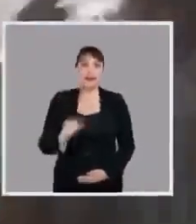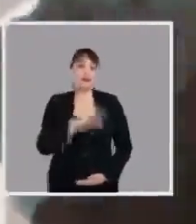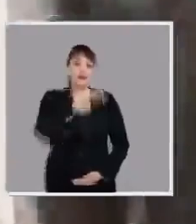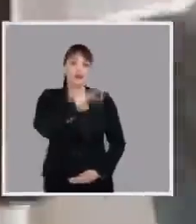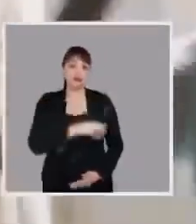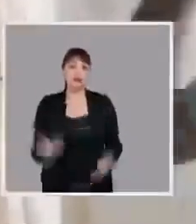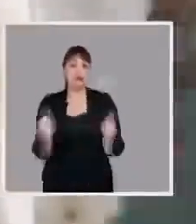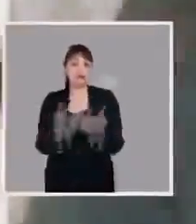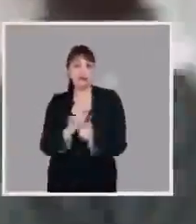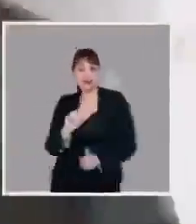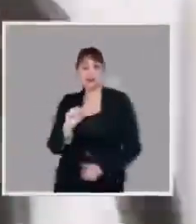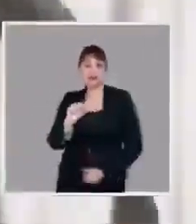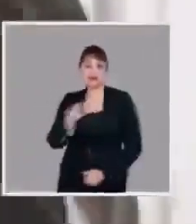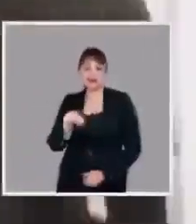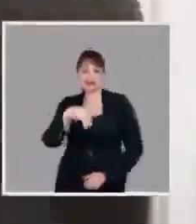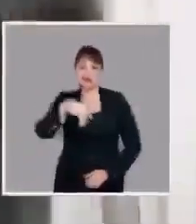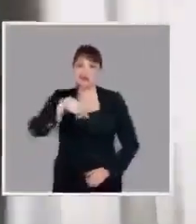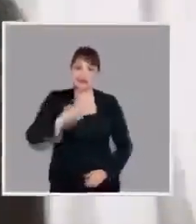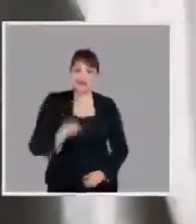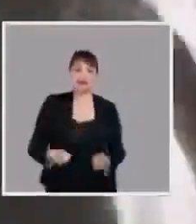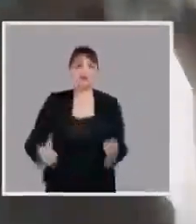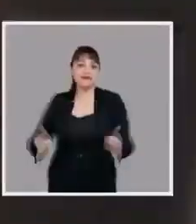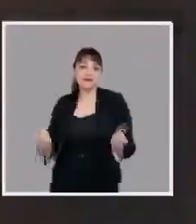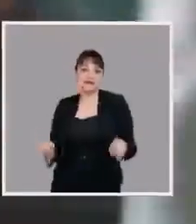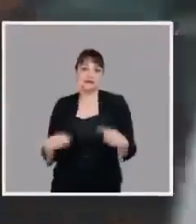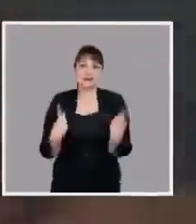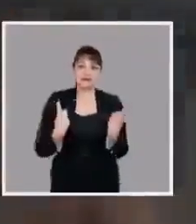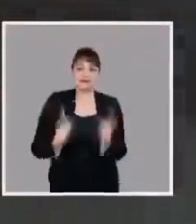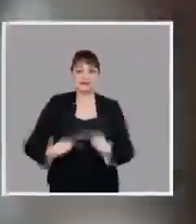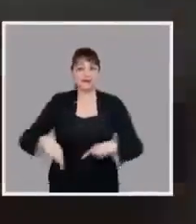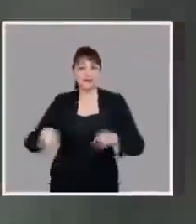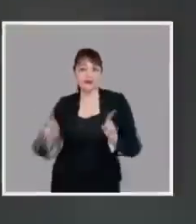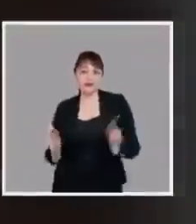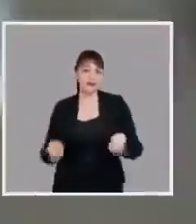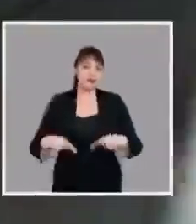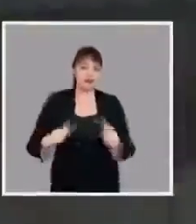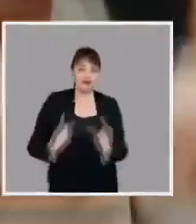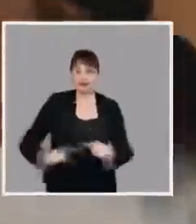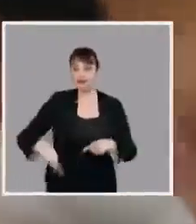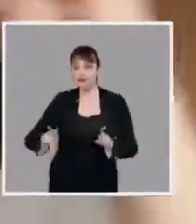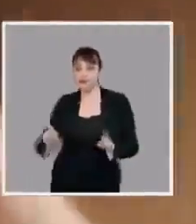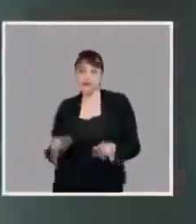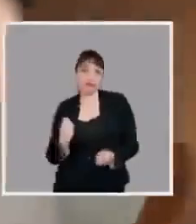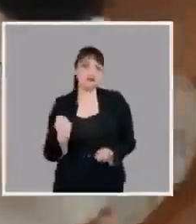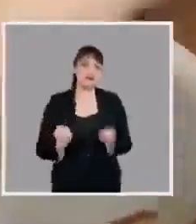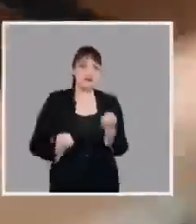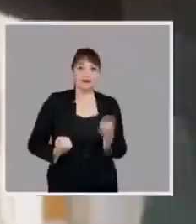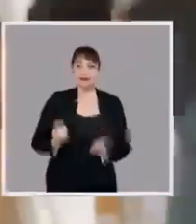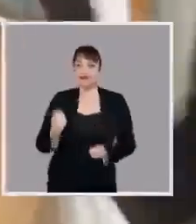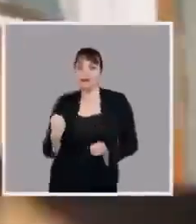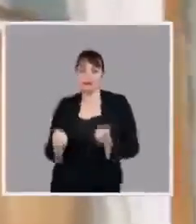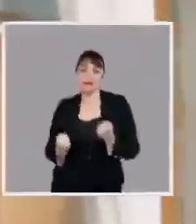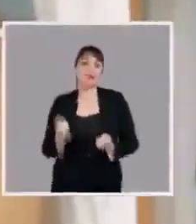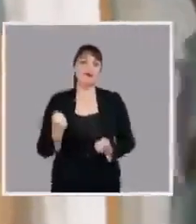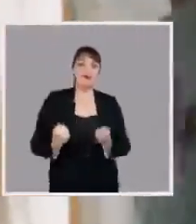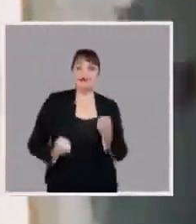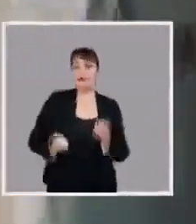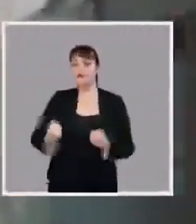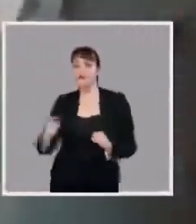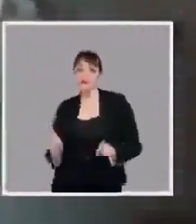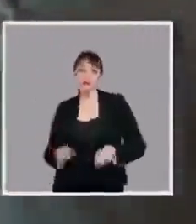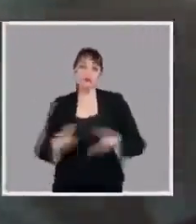¿Cómo? con la ciudad de Banda Ancha Universal